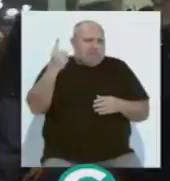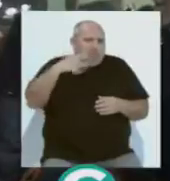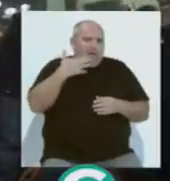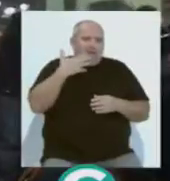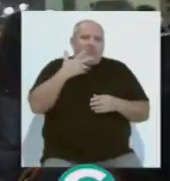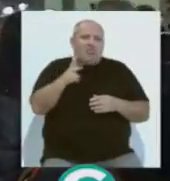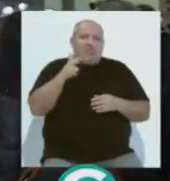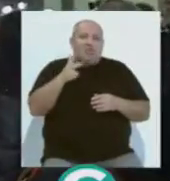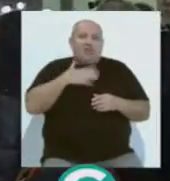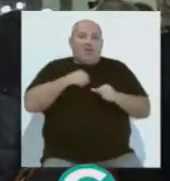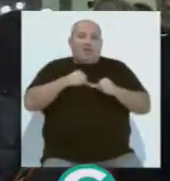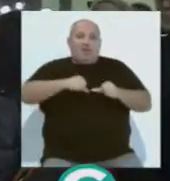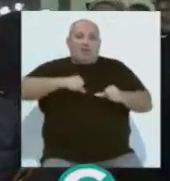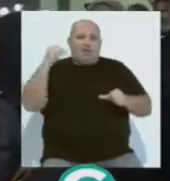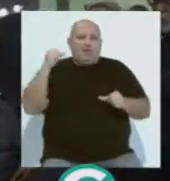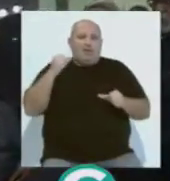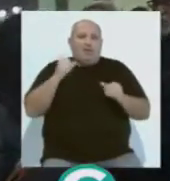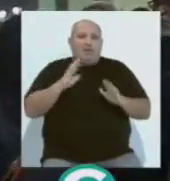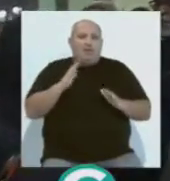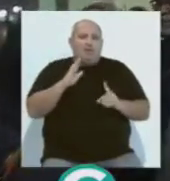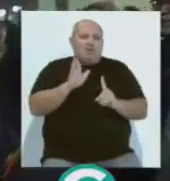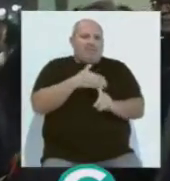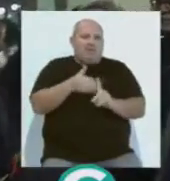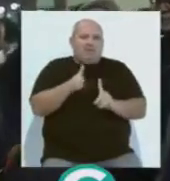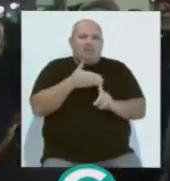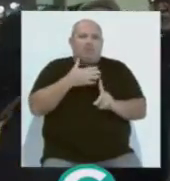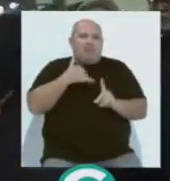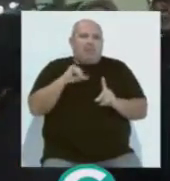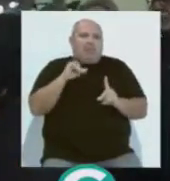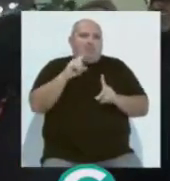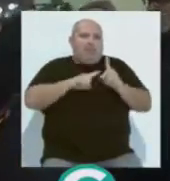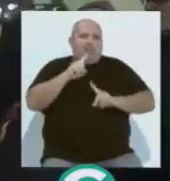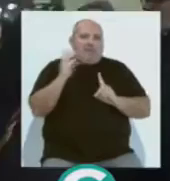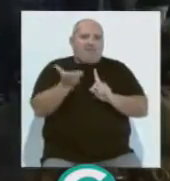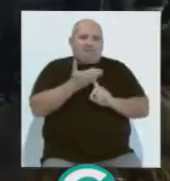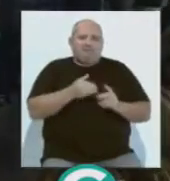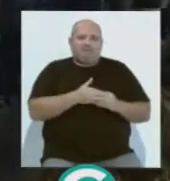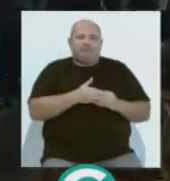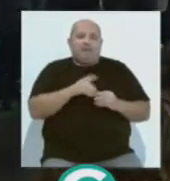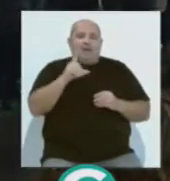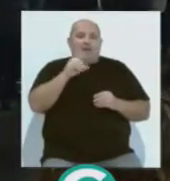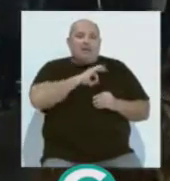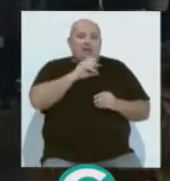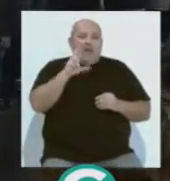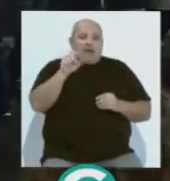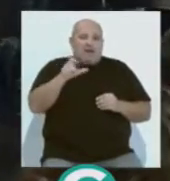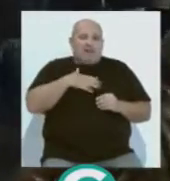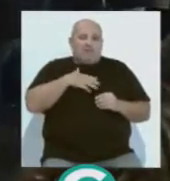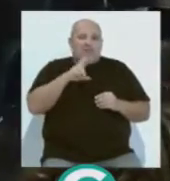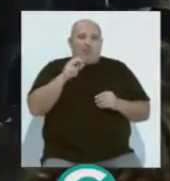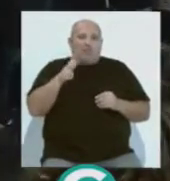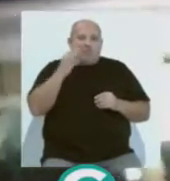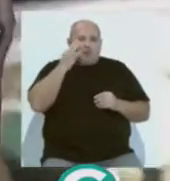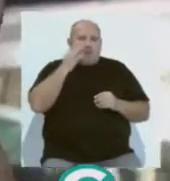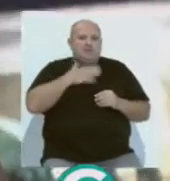cierto es que los derechos que teníamos, que ya estaban maltratados, pueden estar en peligro de muerte. Rafael Lara, portavoz de la Asociación Pro Derechos